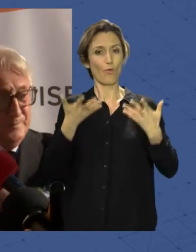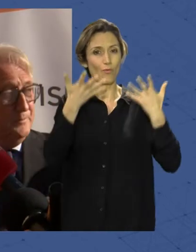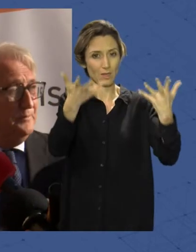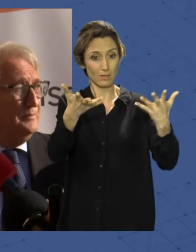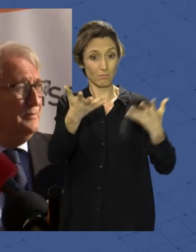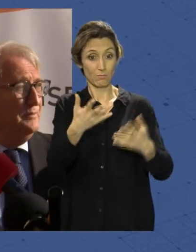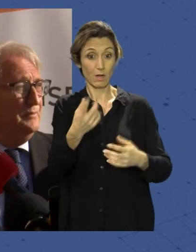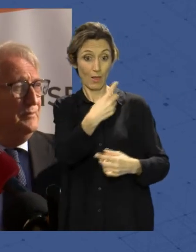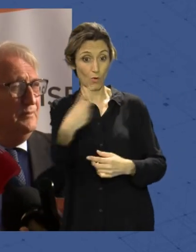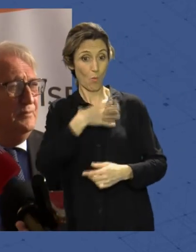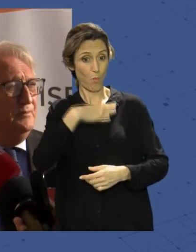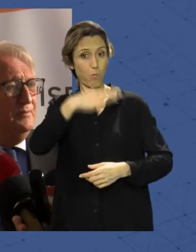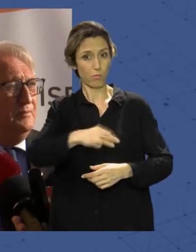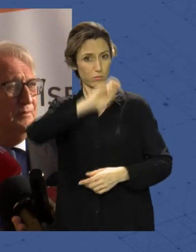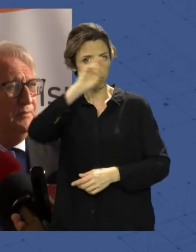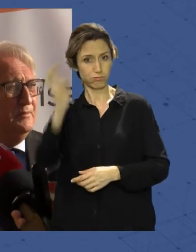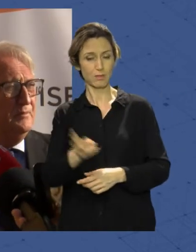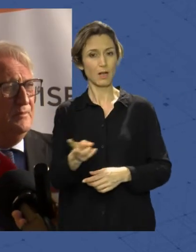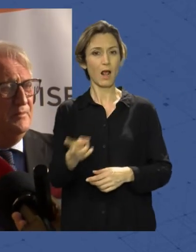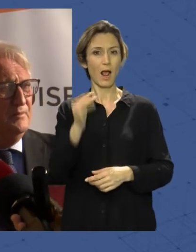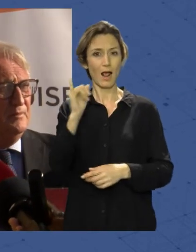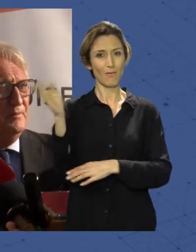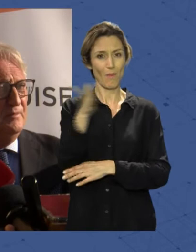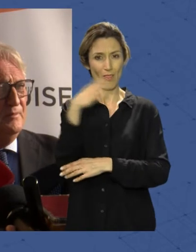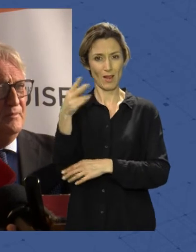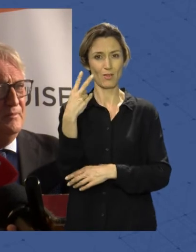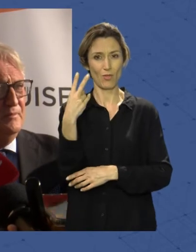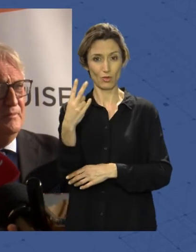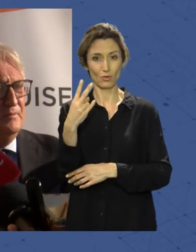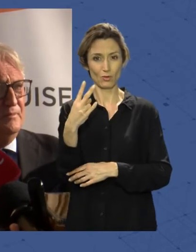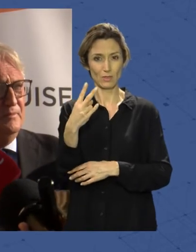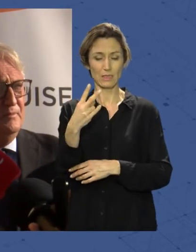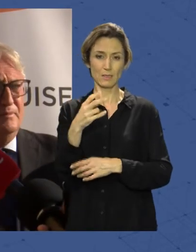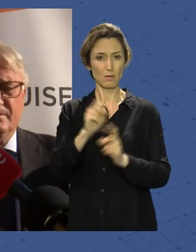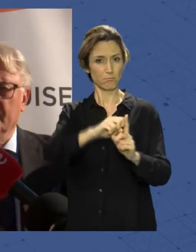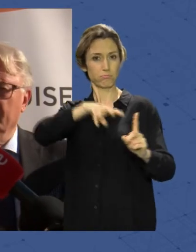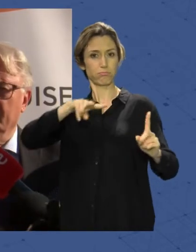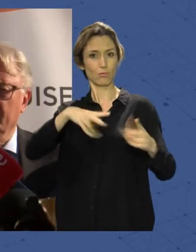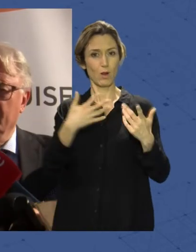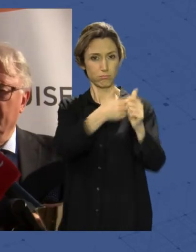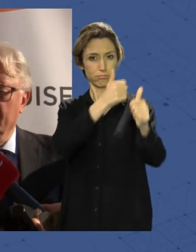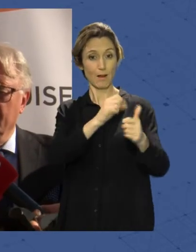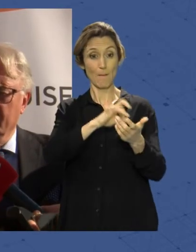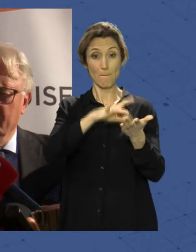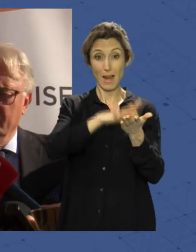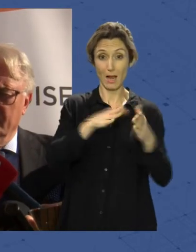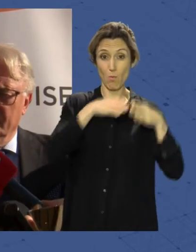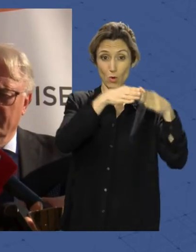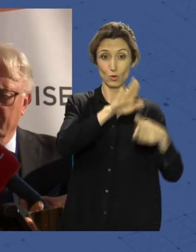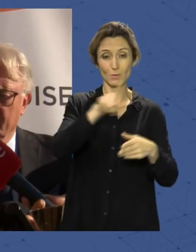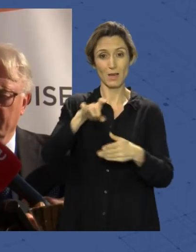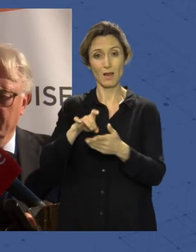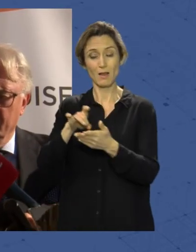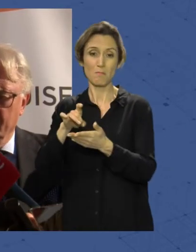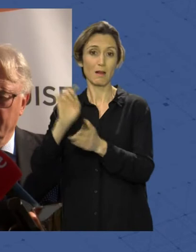uno con sus peculiaridades y tenemos además dos banderas, dos grandes referentes como son el puerto de Málaga y el puerto de Cádiz,